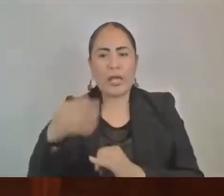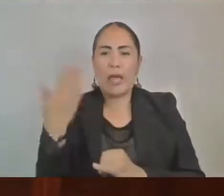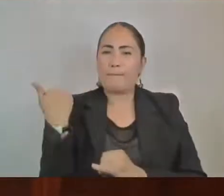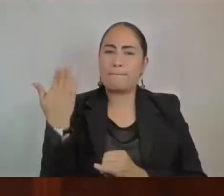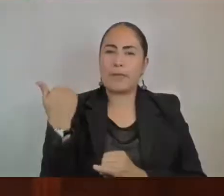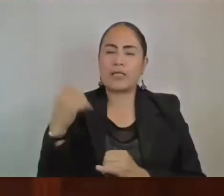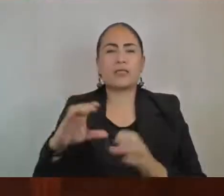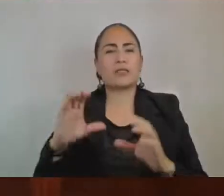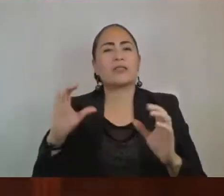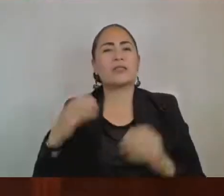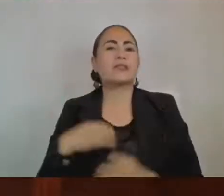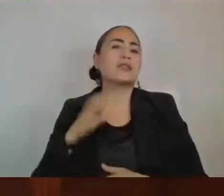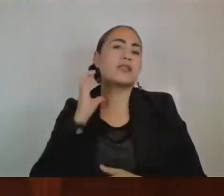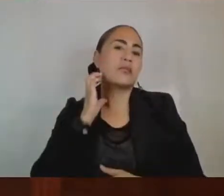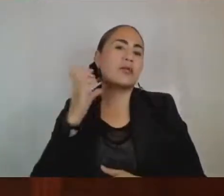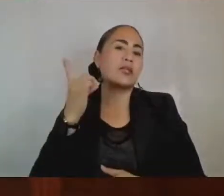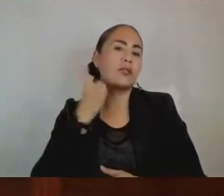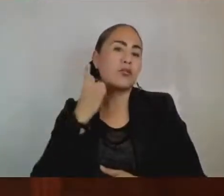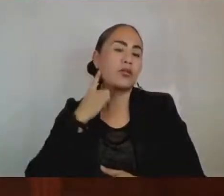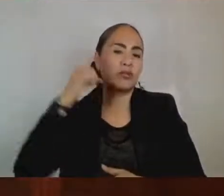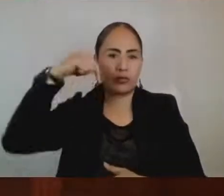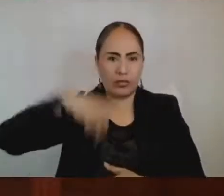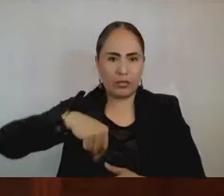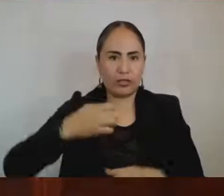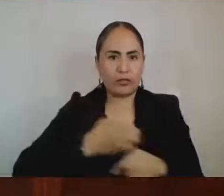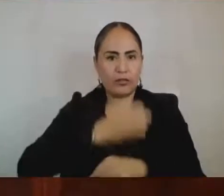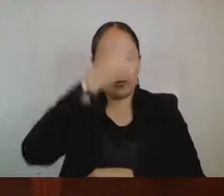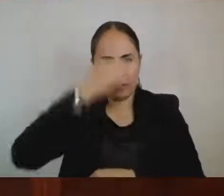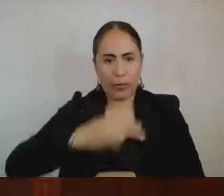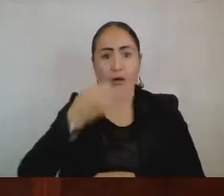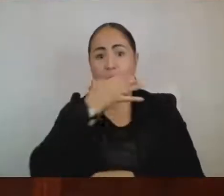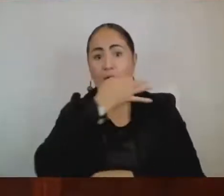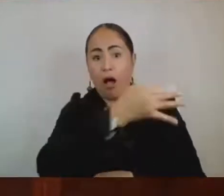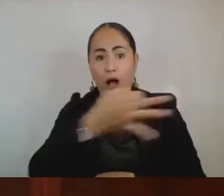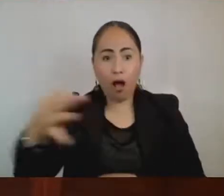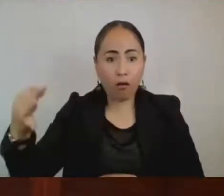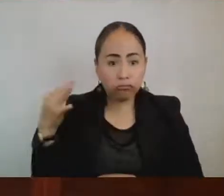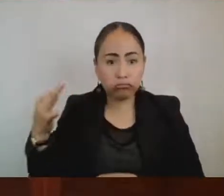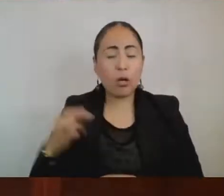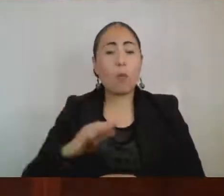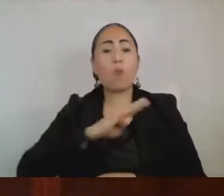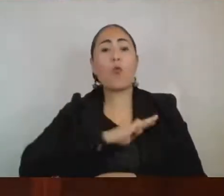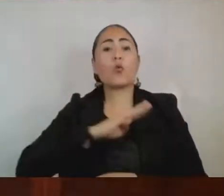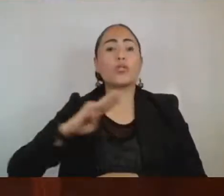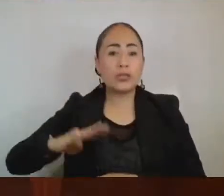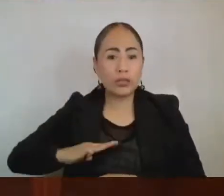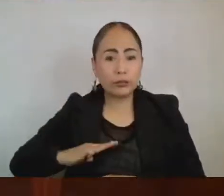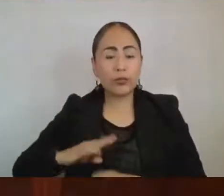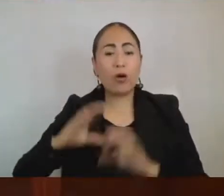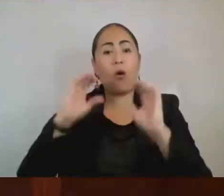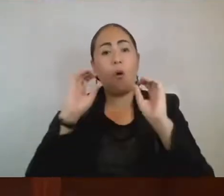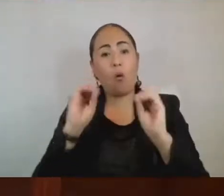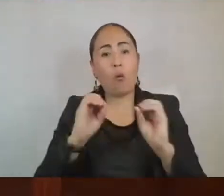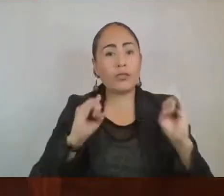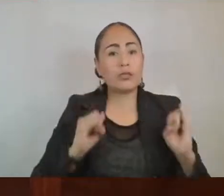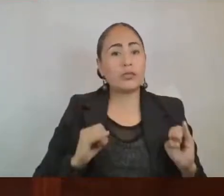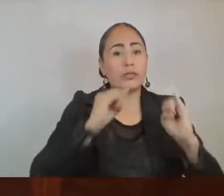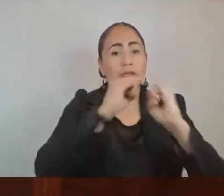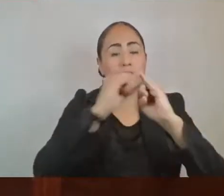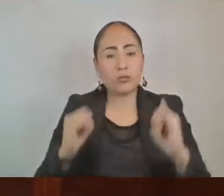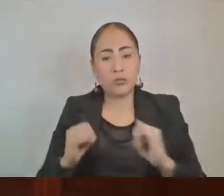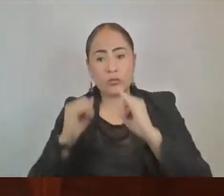decreto por el que se autoriza a los municipios e instituciones que presenten adeudos ante el ICEMIN